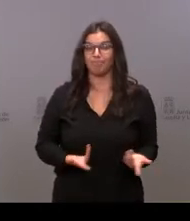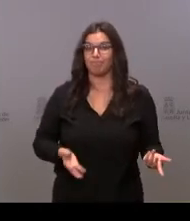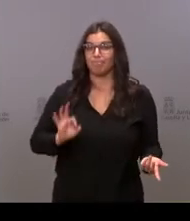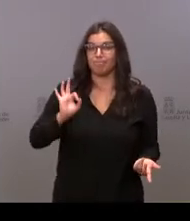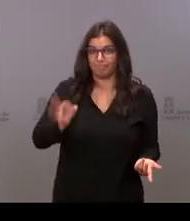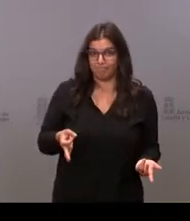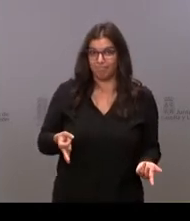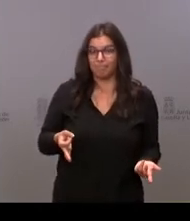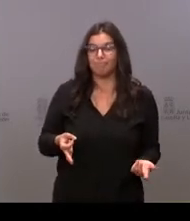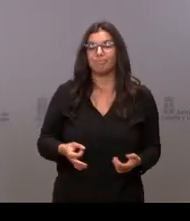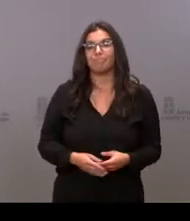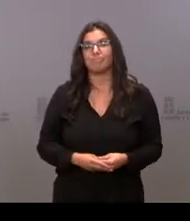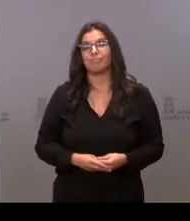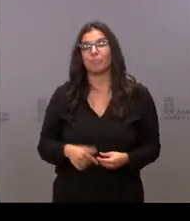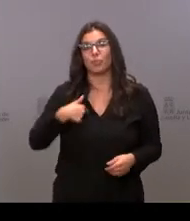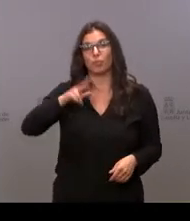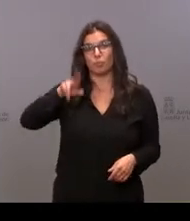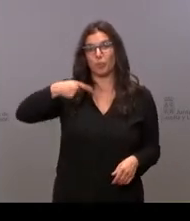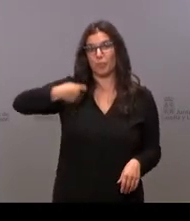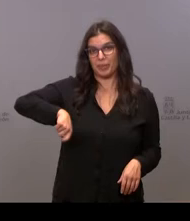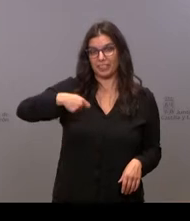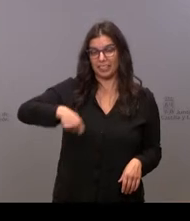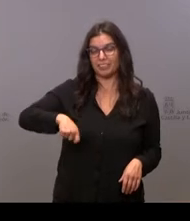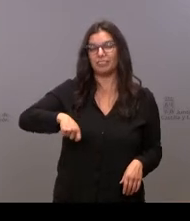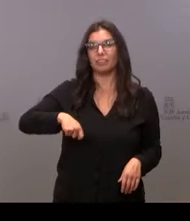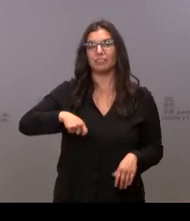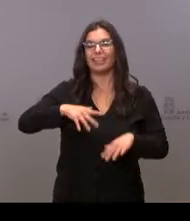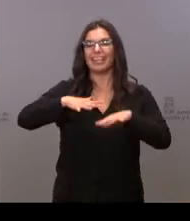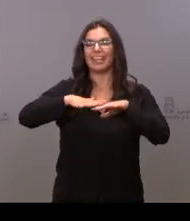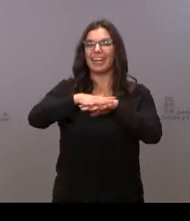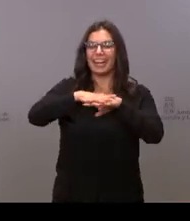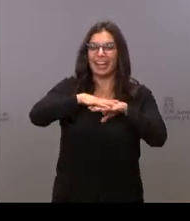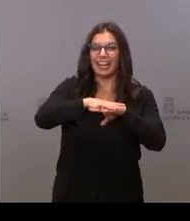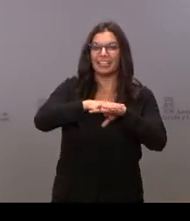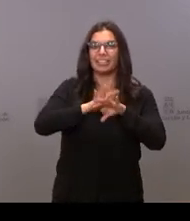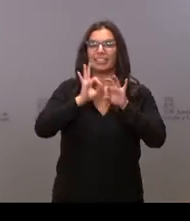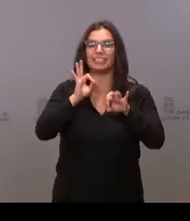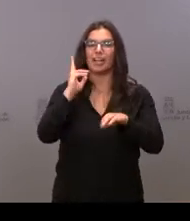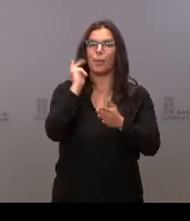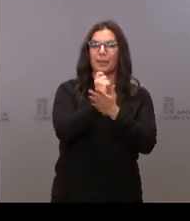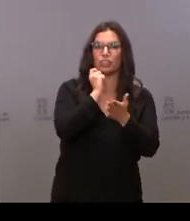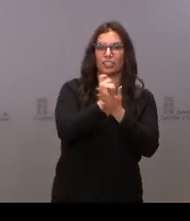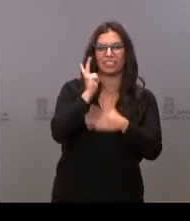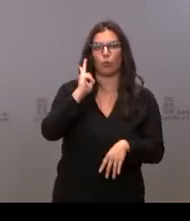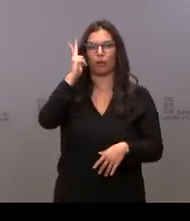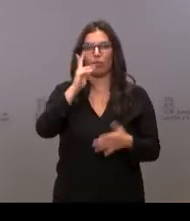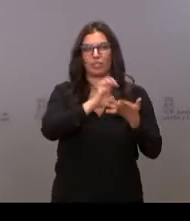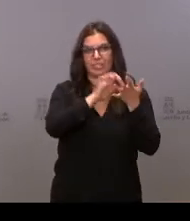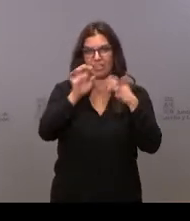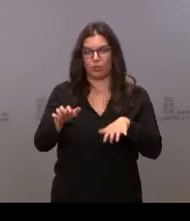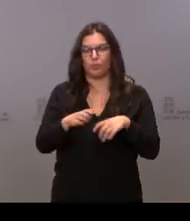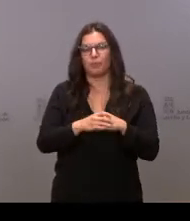Efectivamente, soy el presidente de la Red de Pensionistas y Jubilados de Castilla y León.